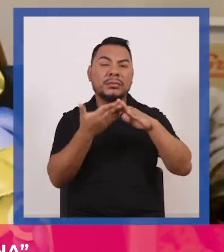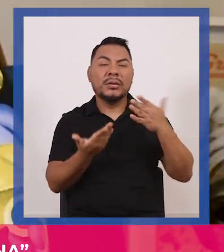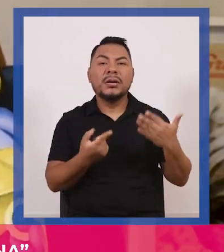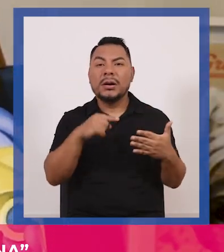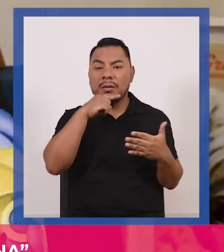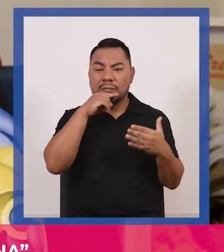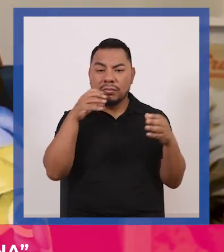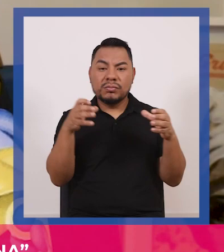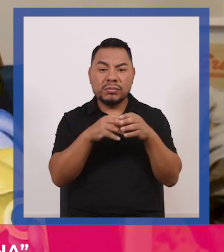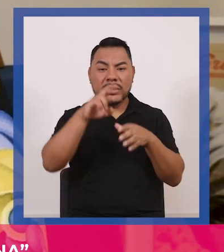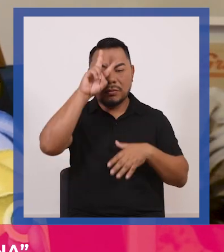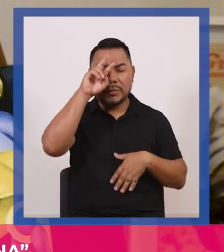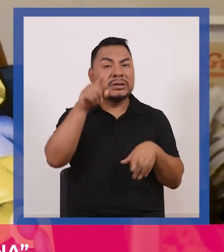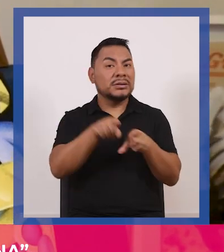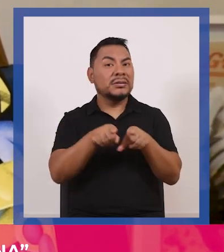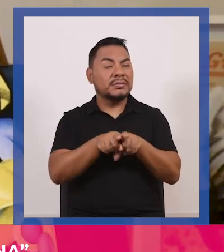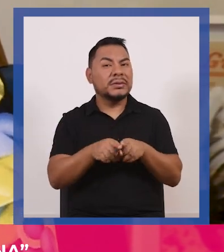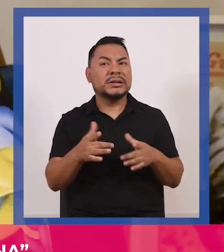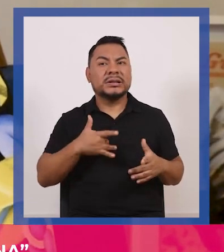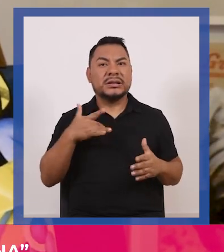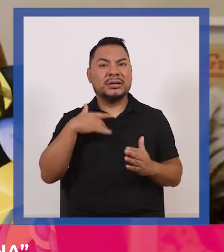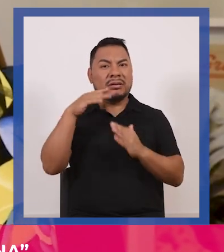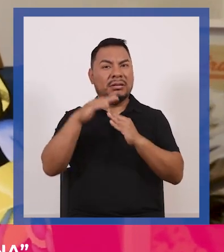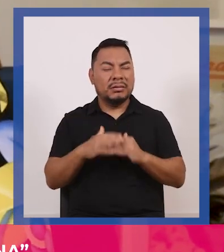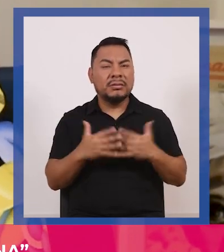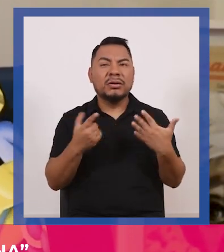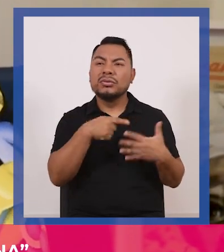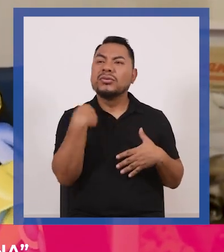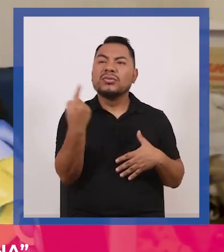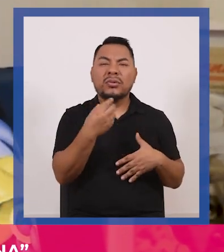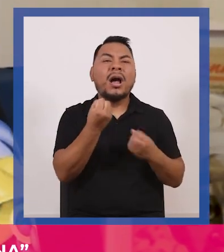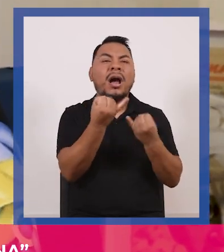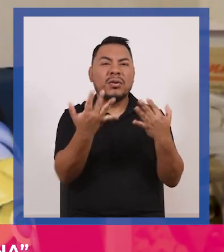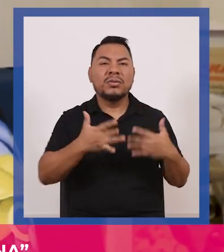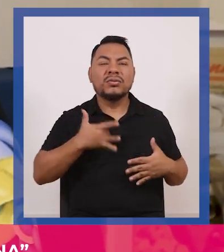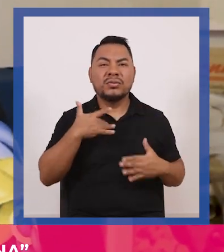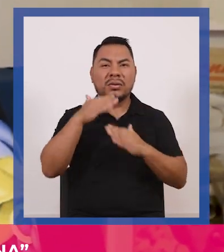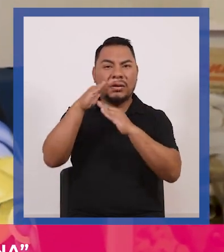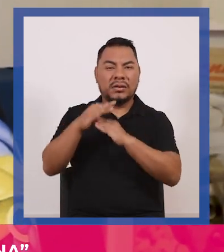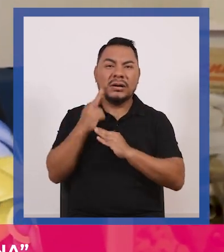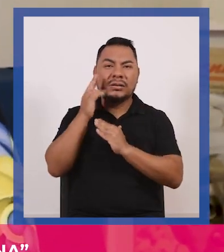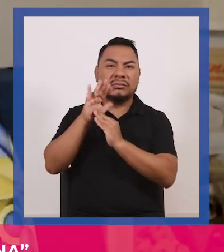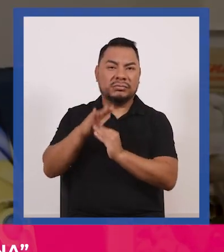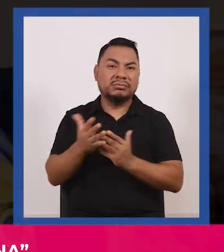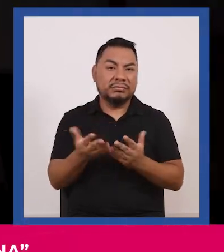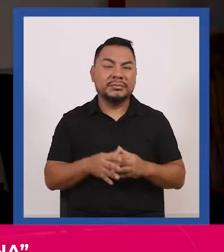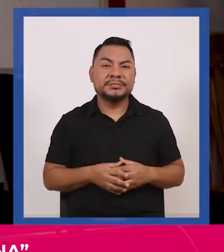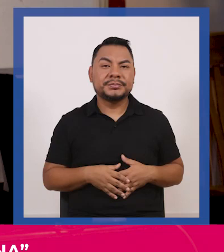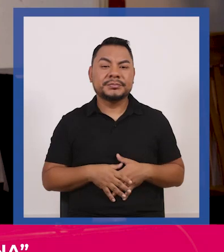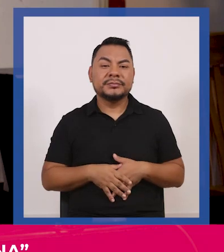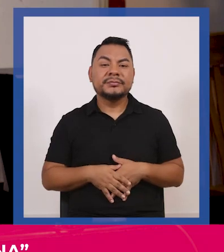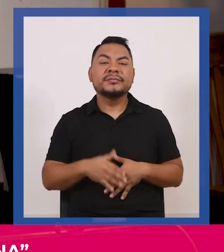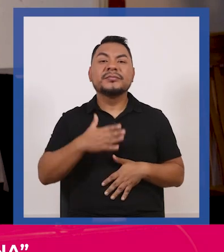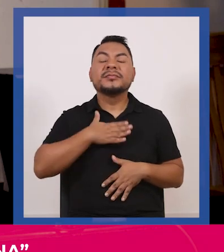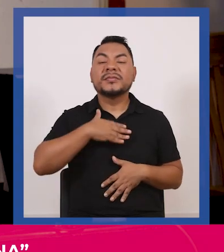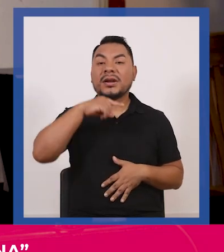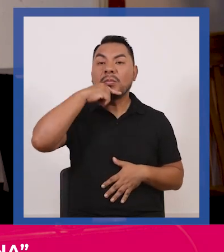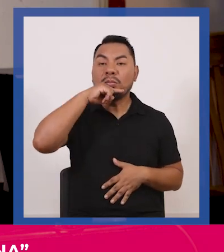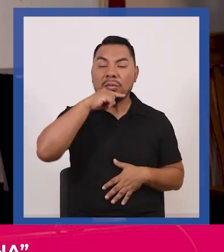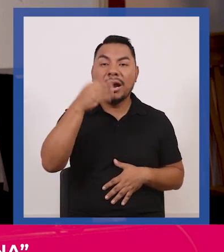femenina del país de alguna manera todos pasamos por el racismo y la discriminación mi abuelita